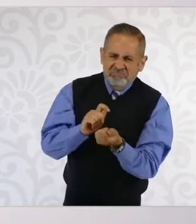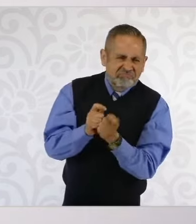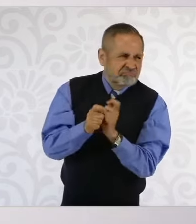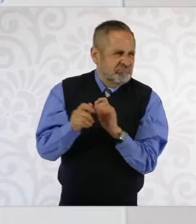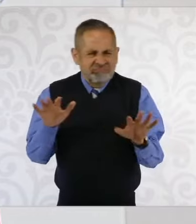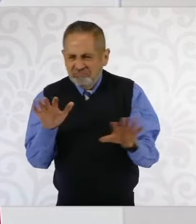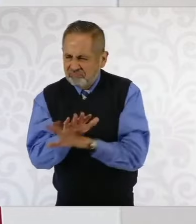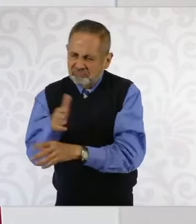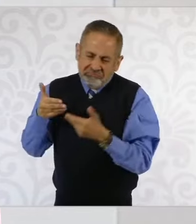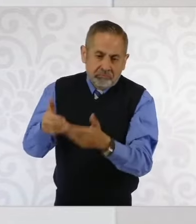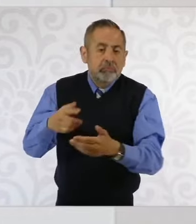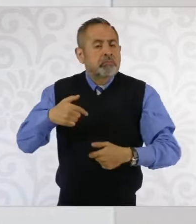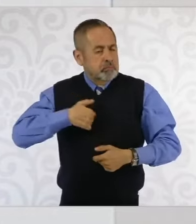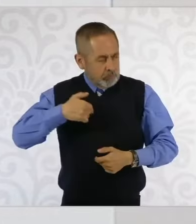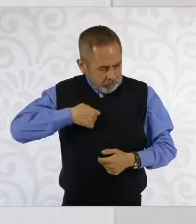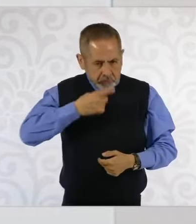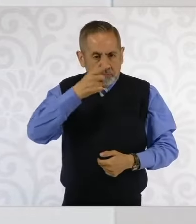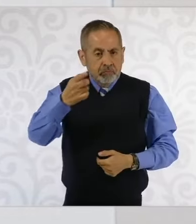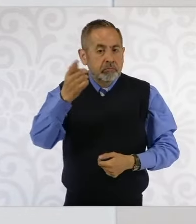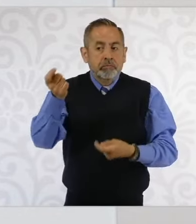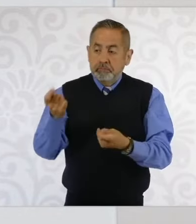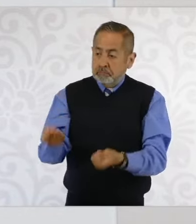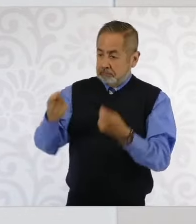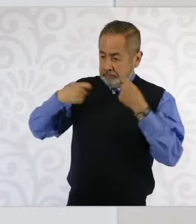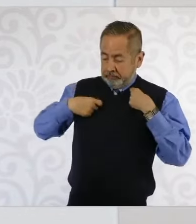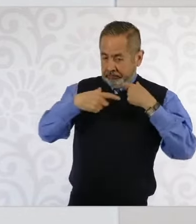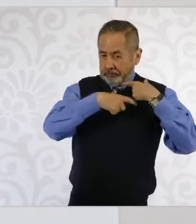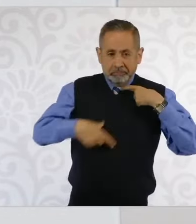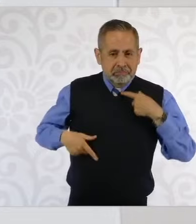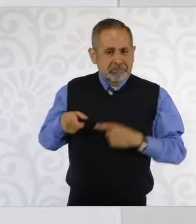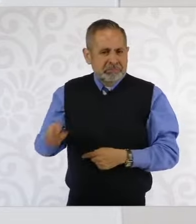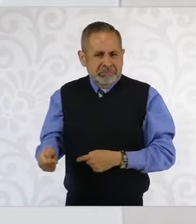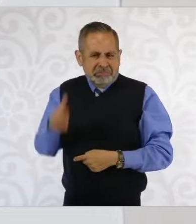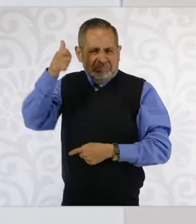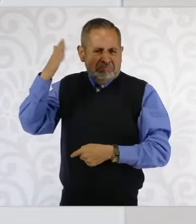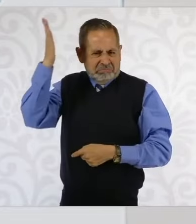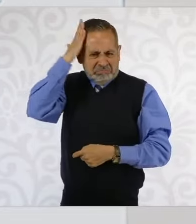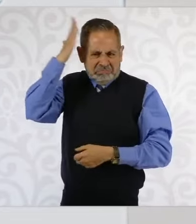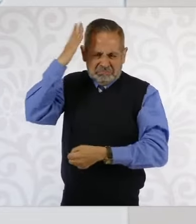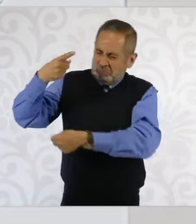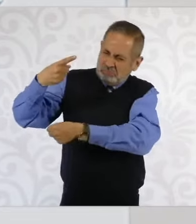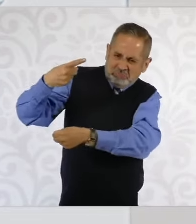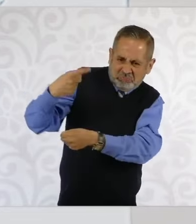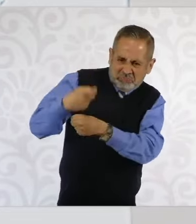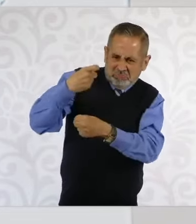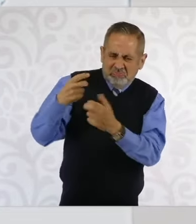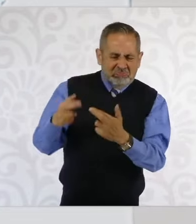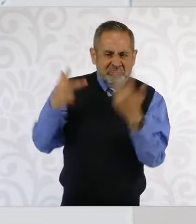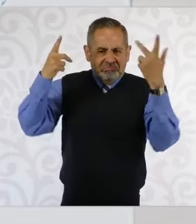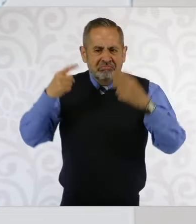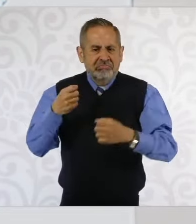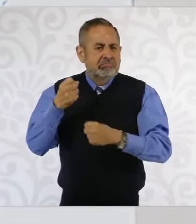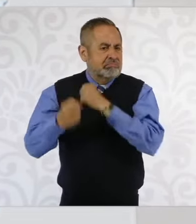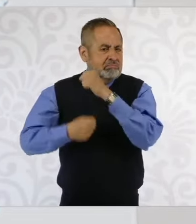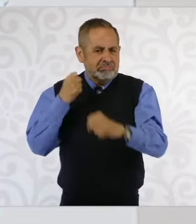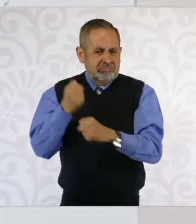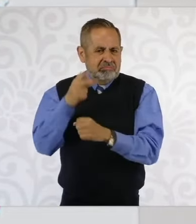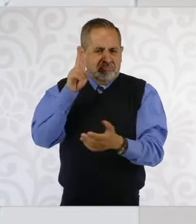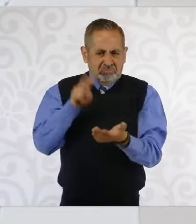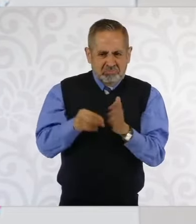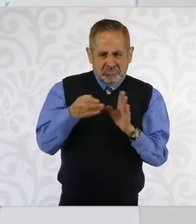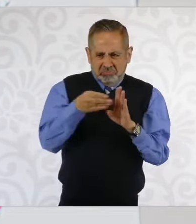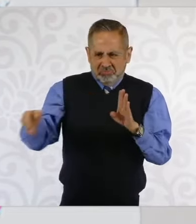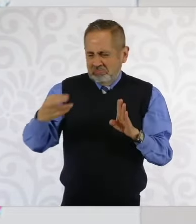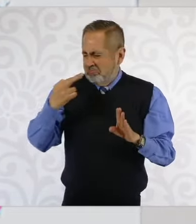cuando tomé posesión, es el principal dirigente político del siglo XXI, por lo